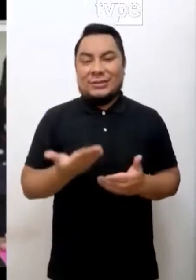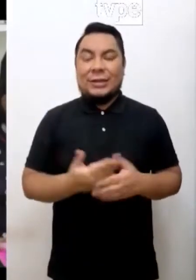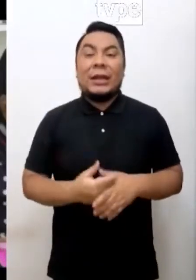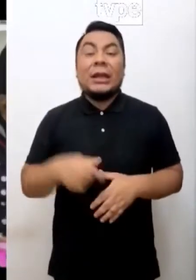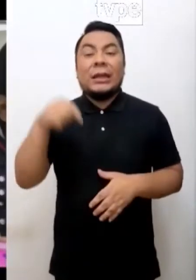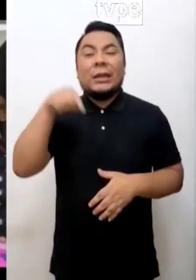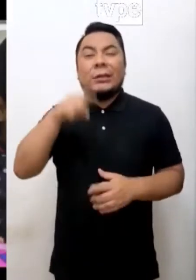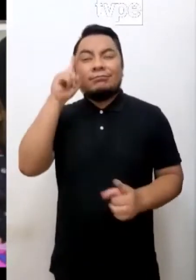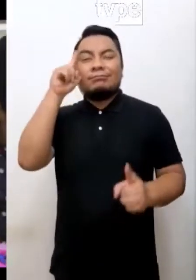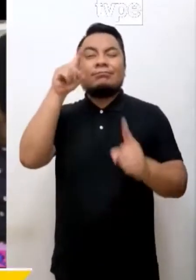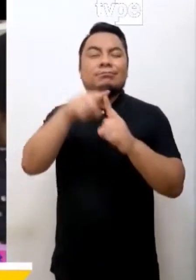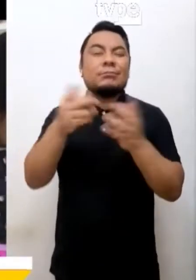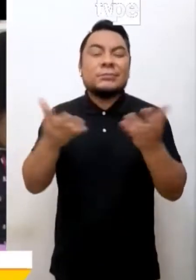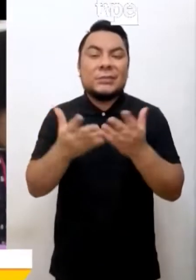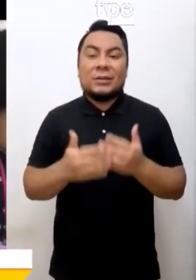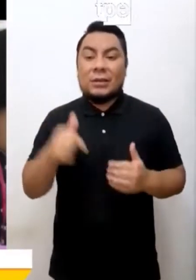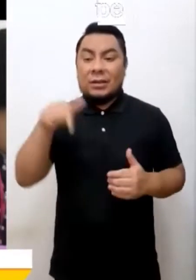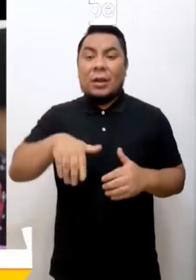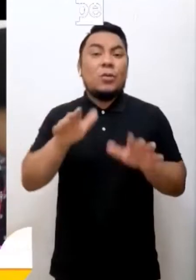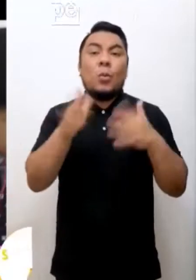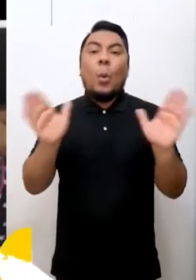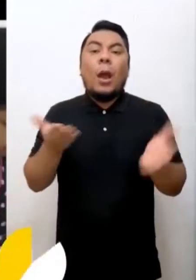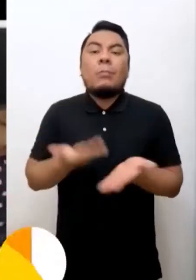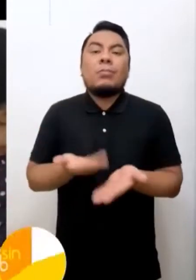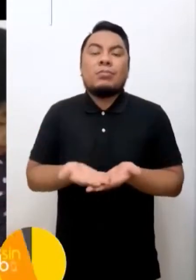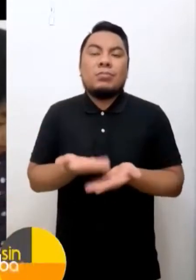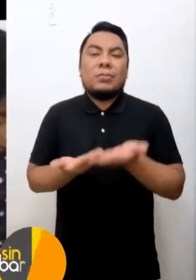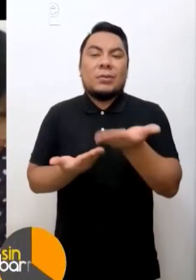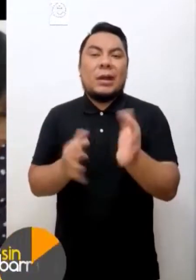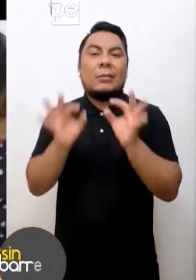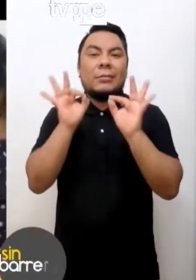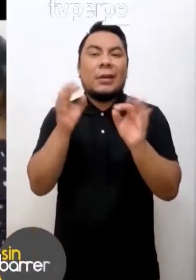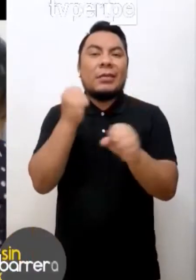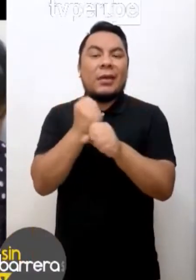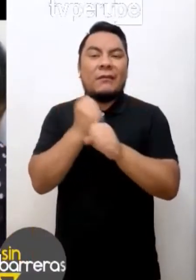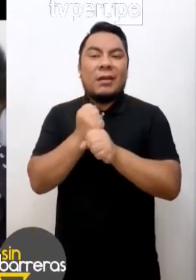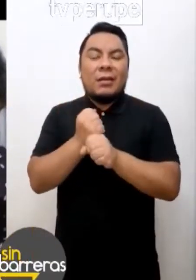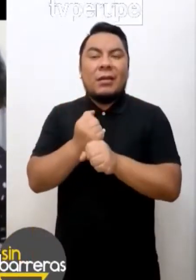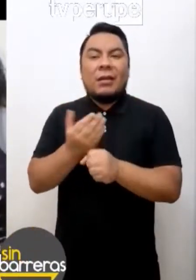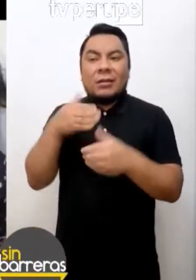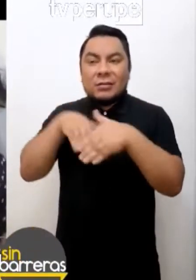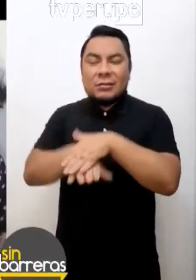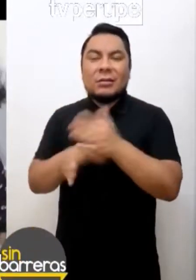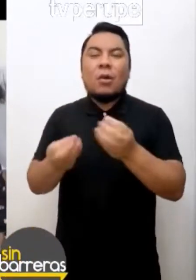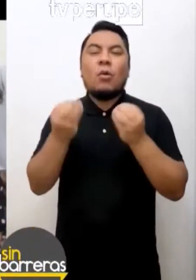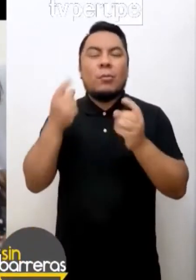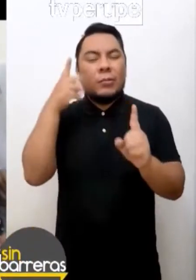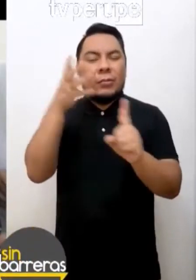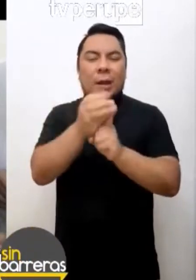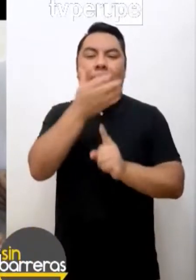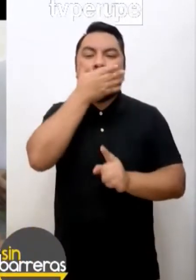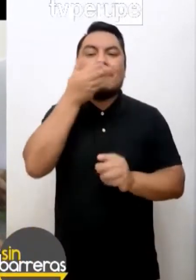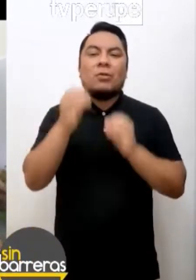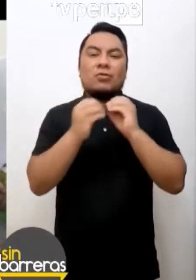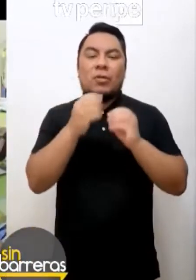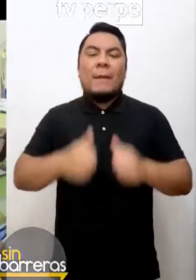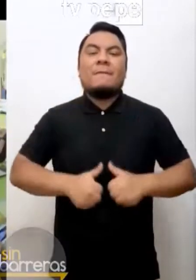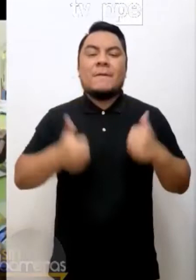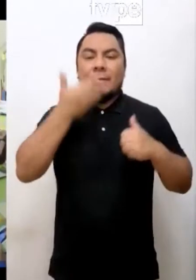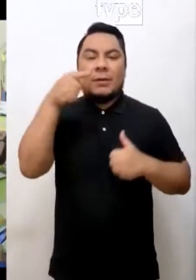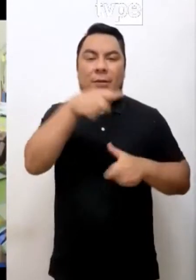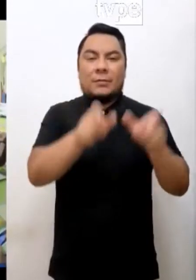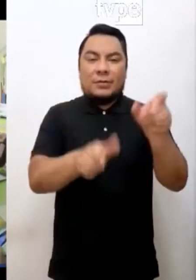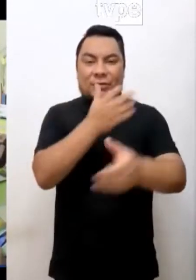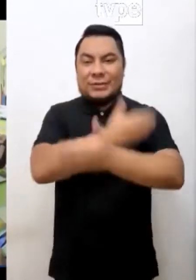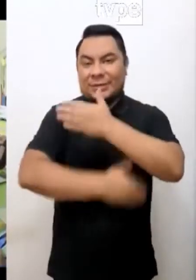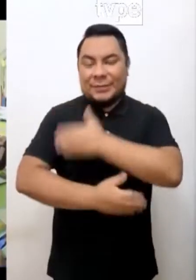Entonces, uno de los retos tenía que ver con que no tenemos propuestas adecuadas de trabajo para lograr lo que queremos nosotros es mejorar la calidad de